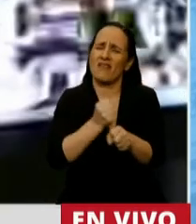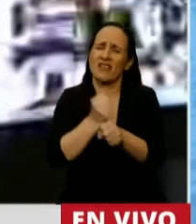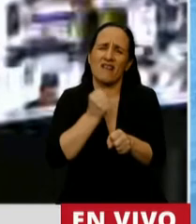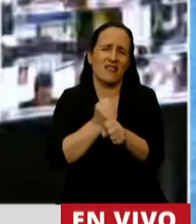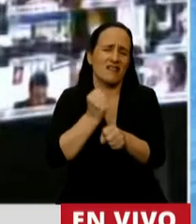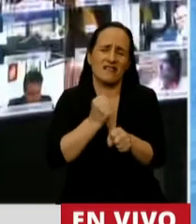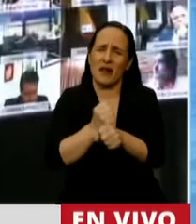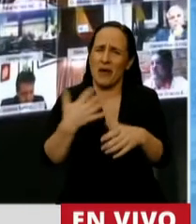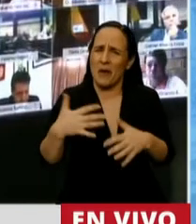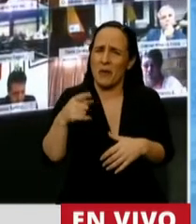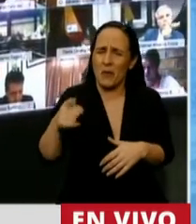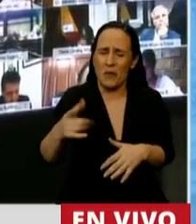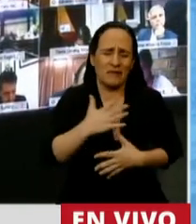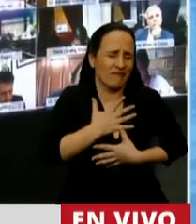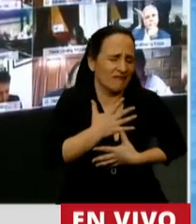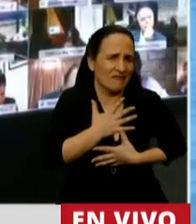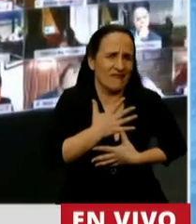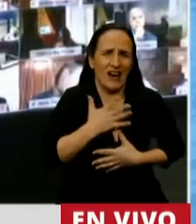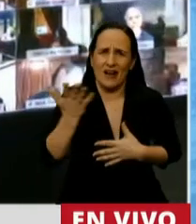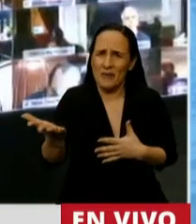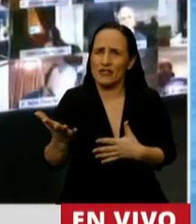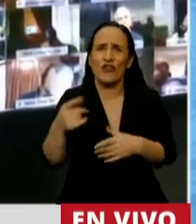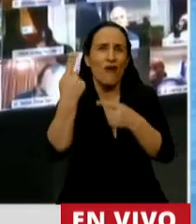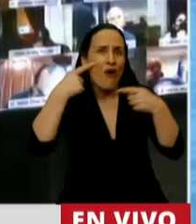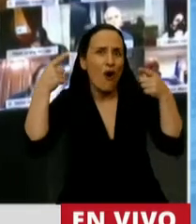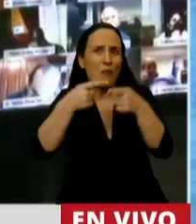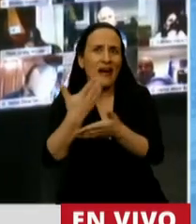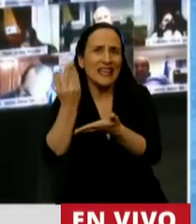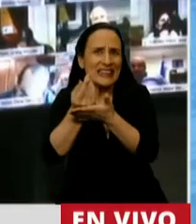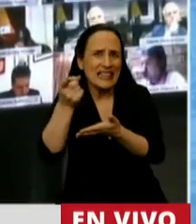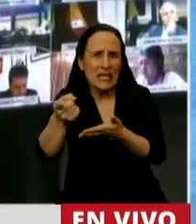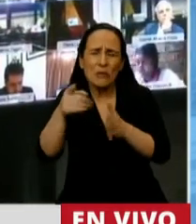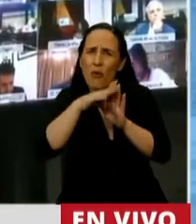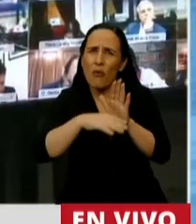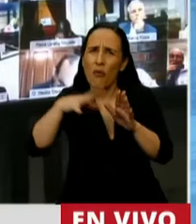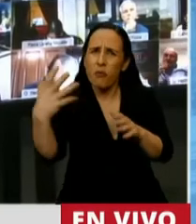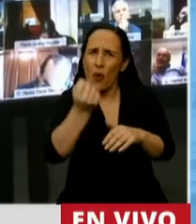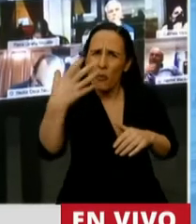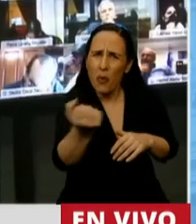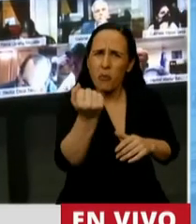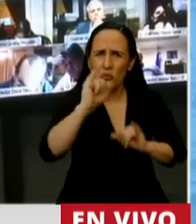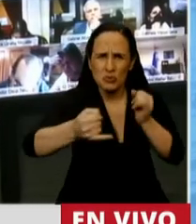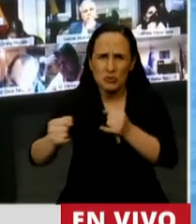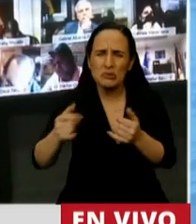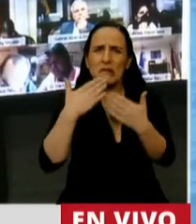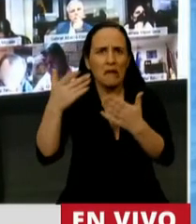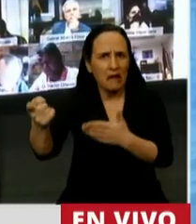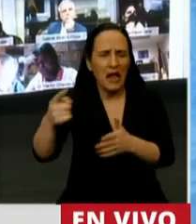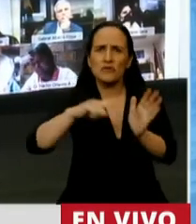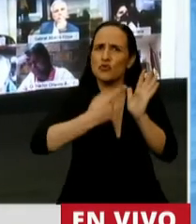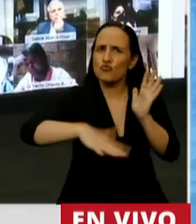ocupado de concretar sus grandes objetivos de gobierno, las grandes obras que transformaron la ciudad de Nauquén,